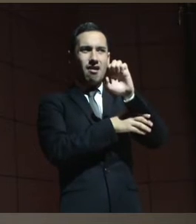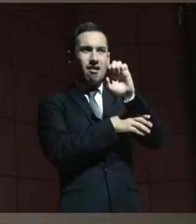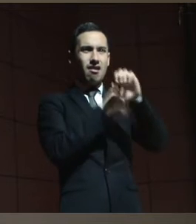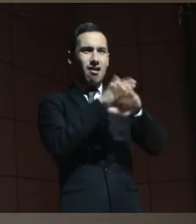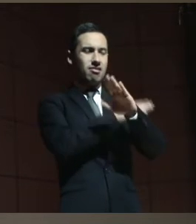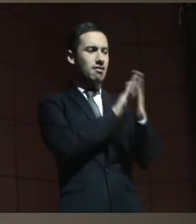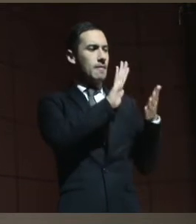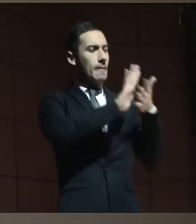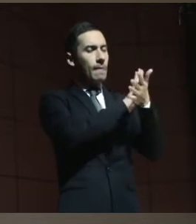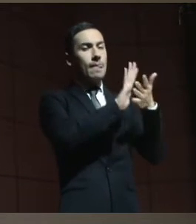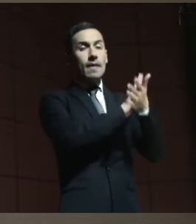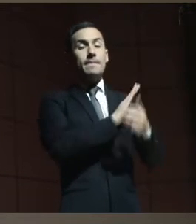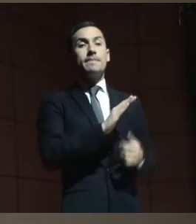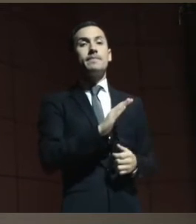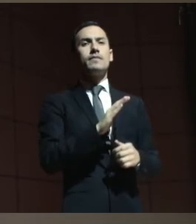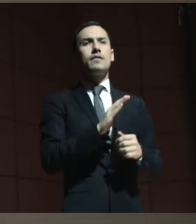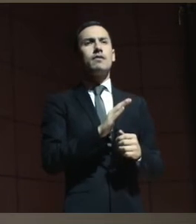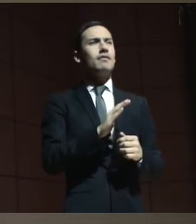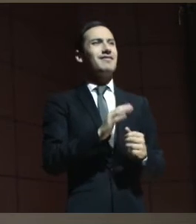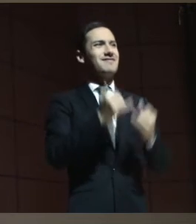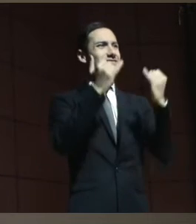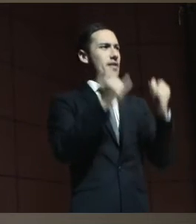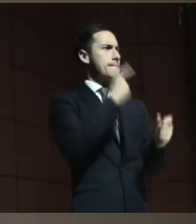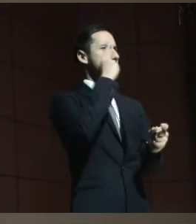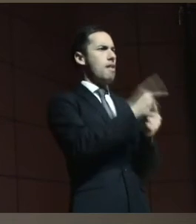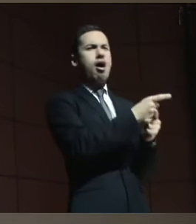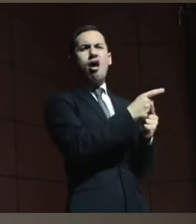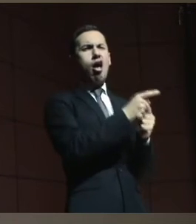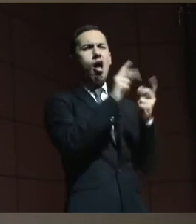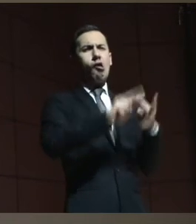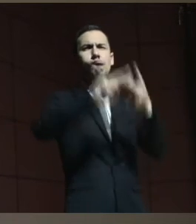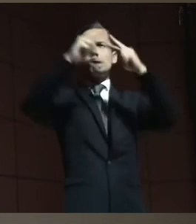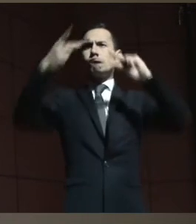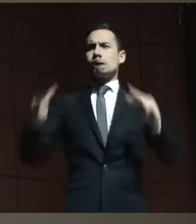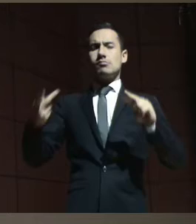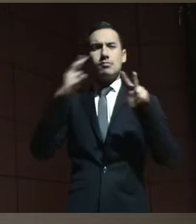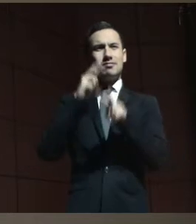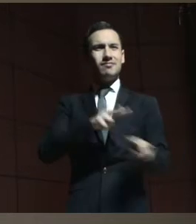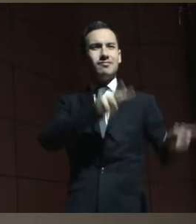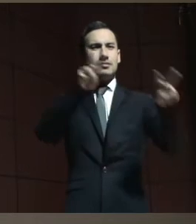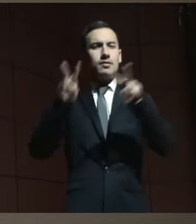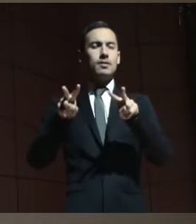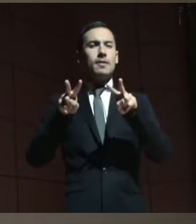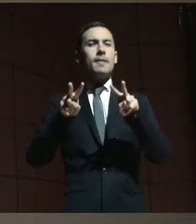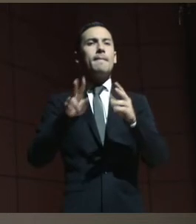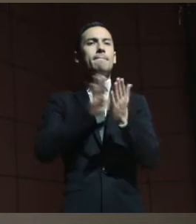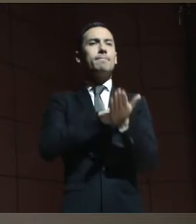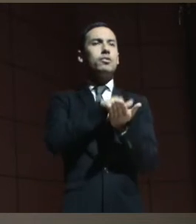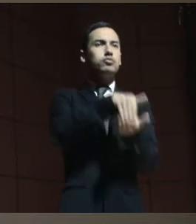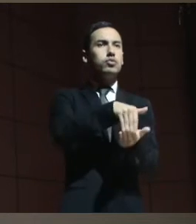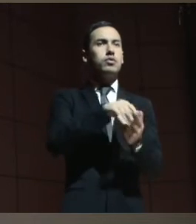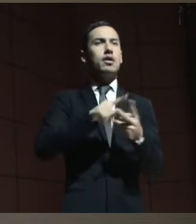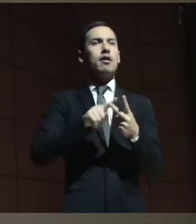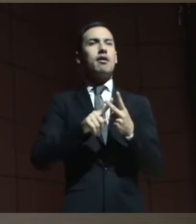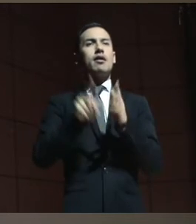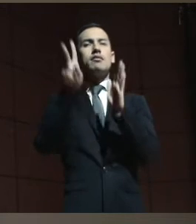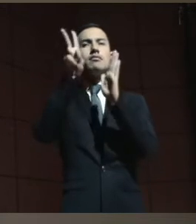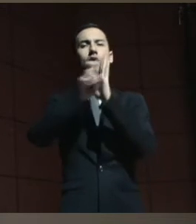vemos que sucede todo lo contrario y que posturas, teorías,